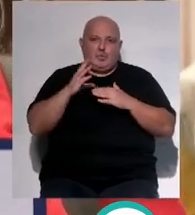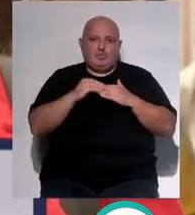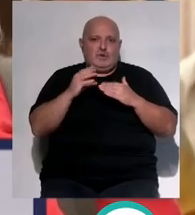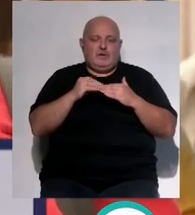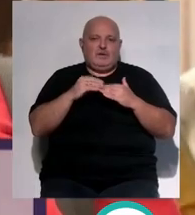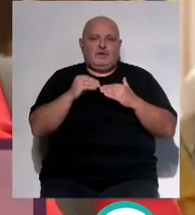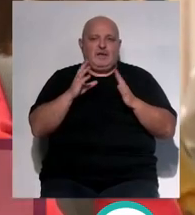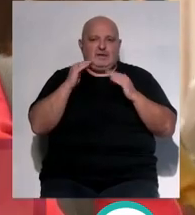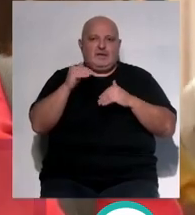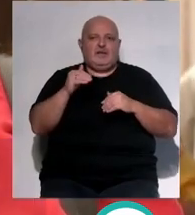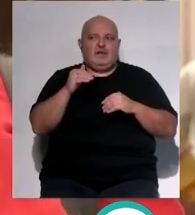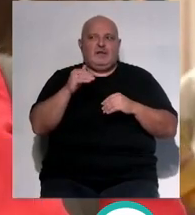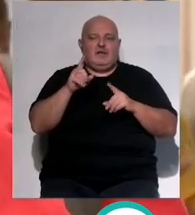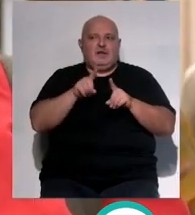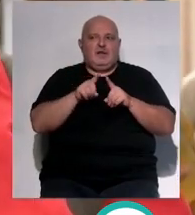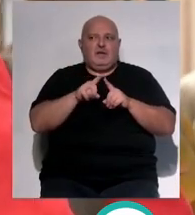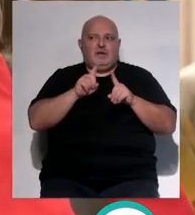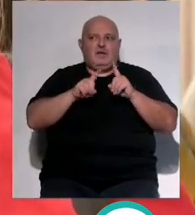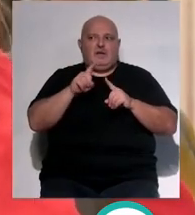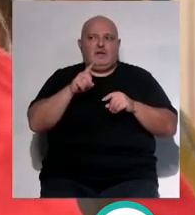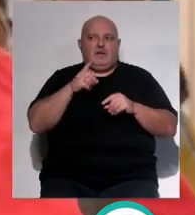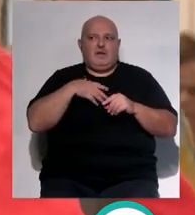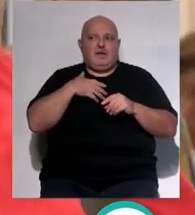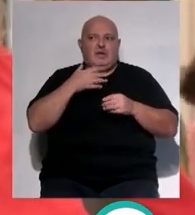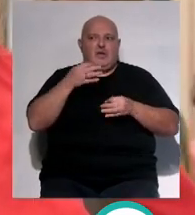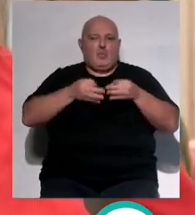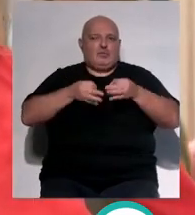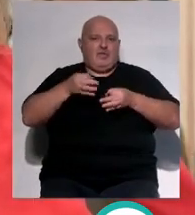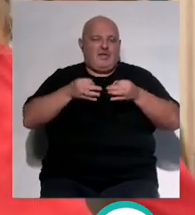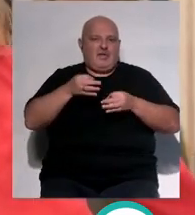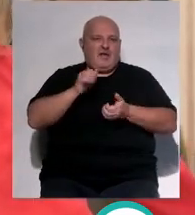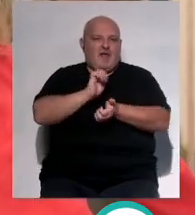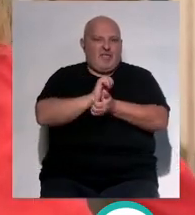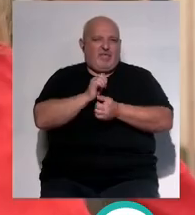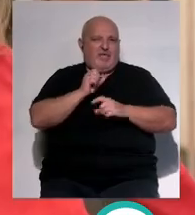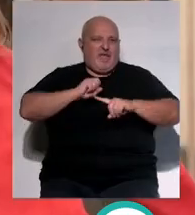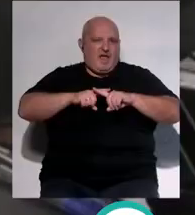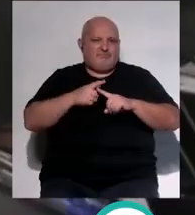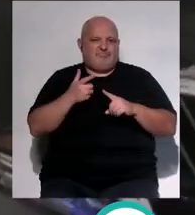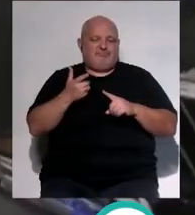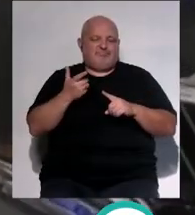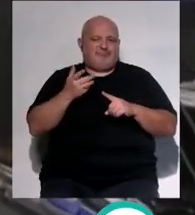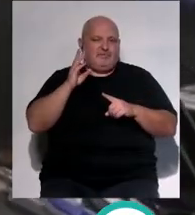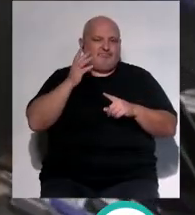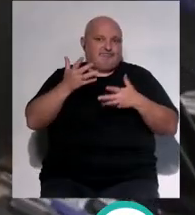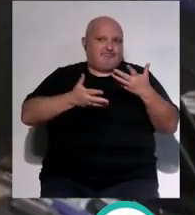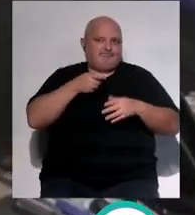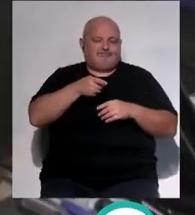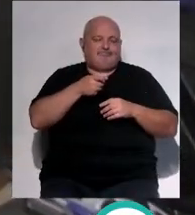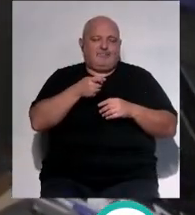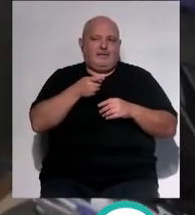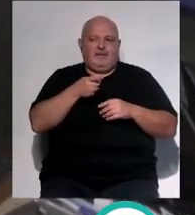que atendemos también tienen problemas con la justicia que salen y entran de la cárcel y lógicamente estos